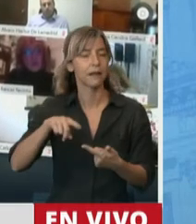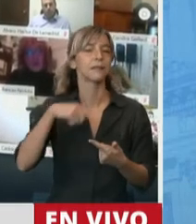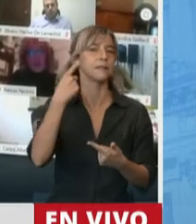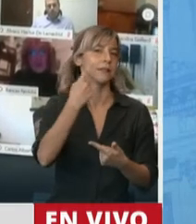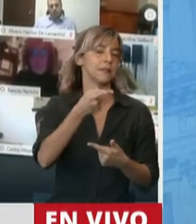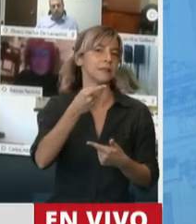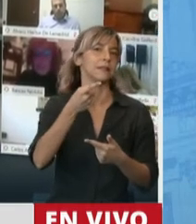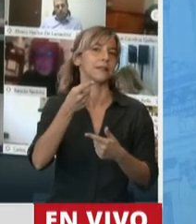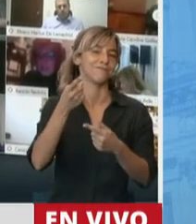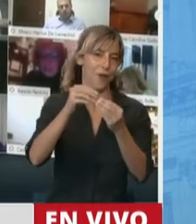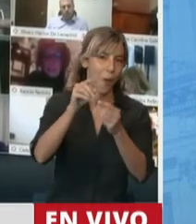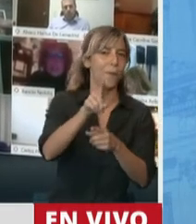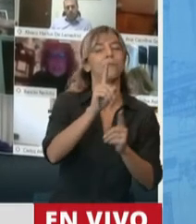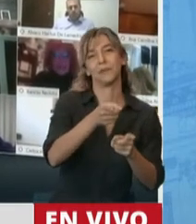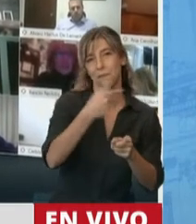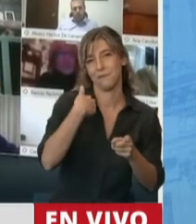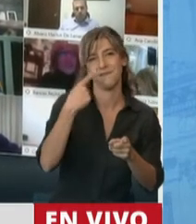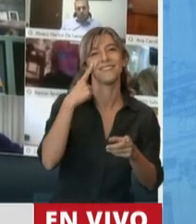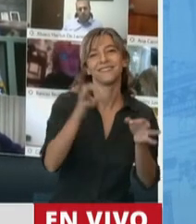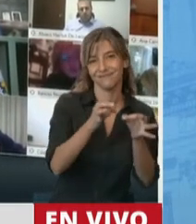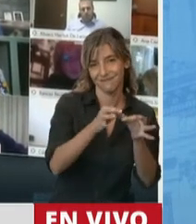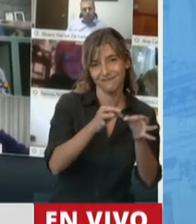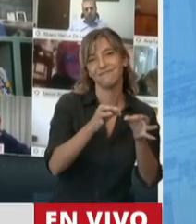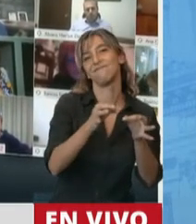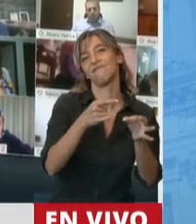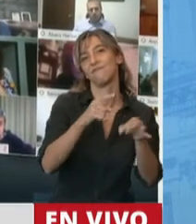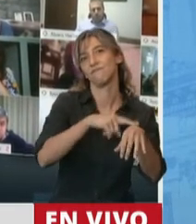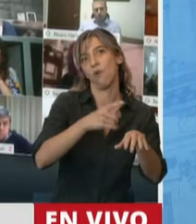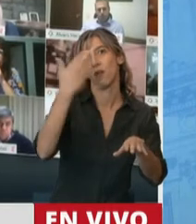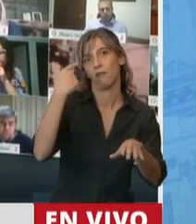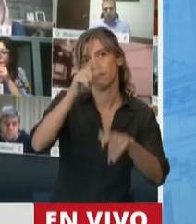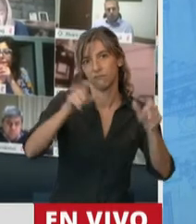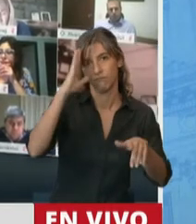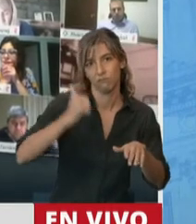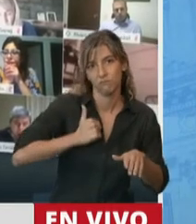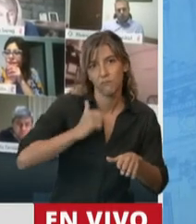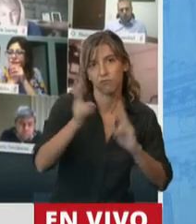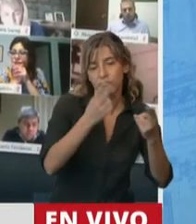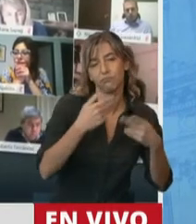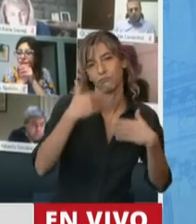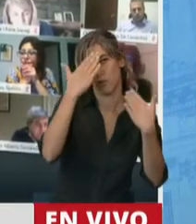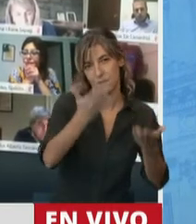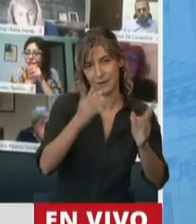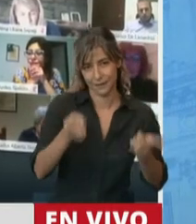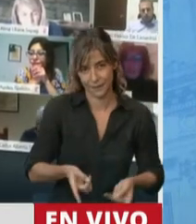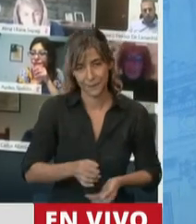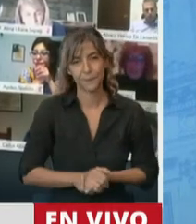Dicho esto, vengo escuchando a los colegas que me precedieron